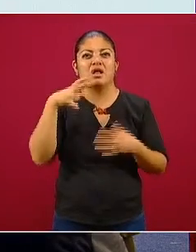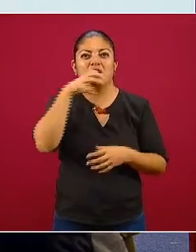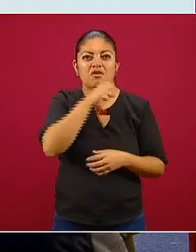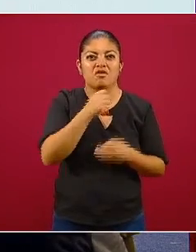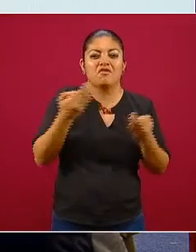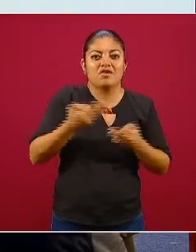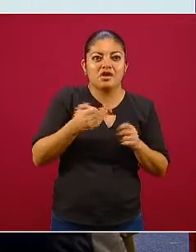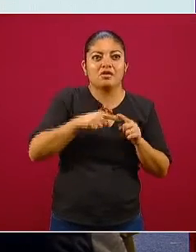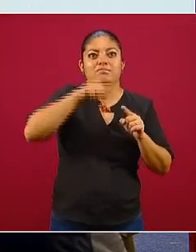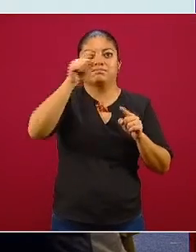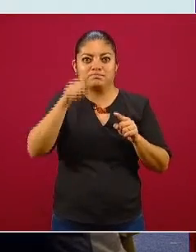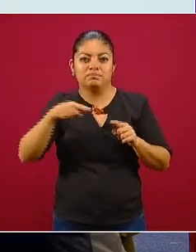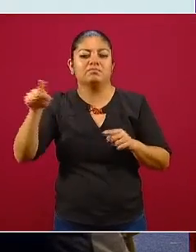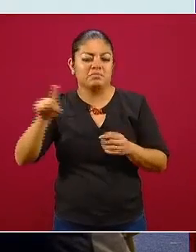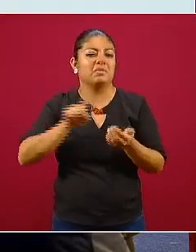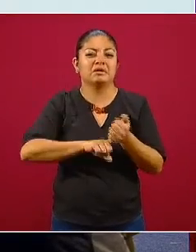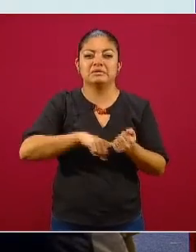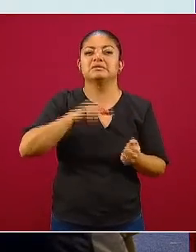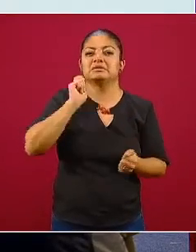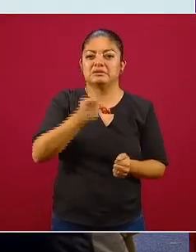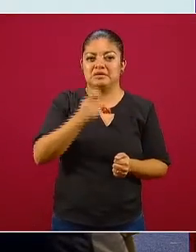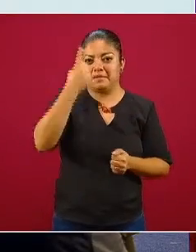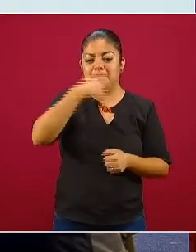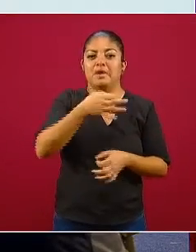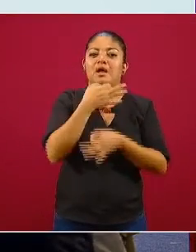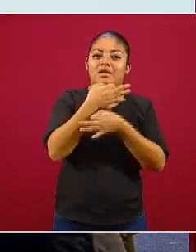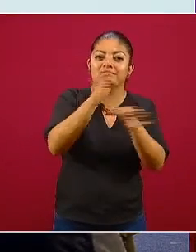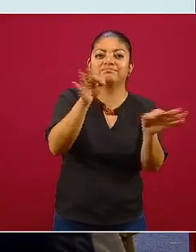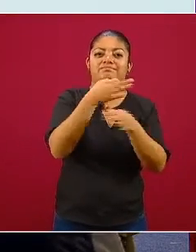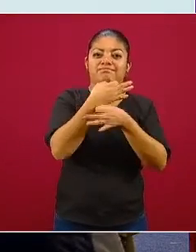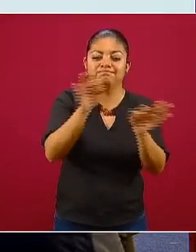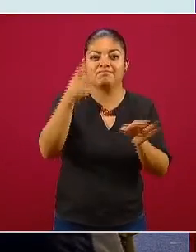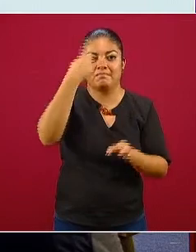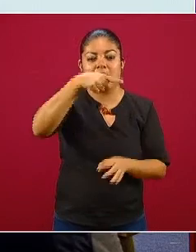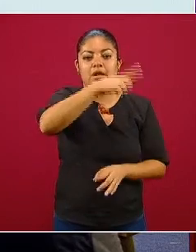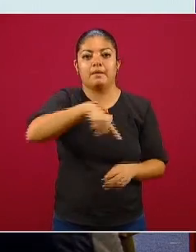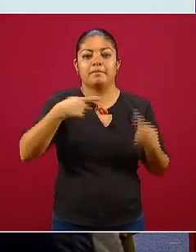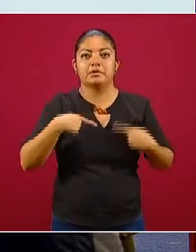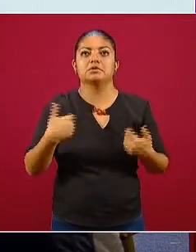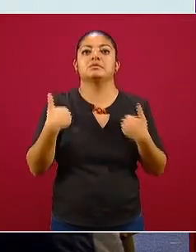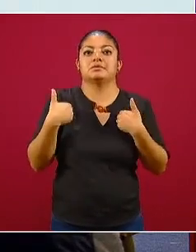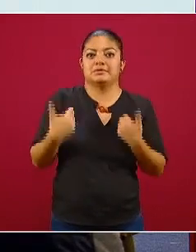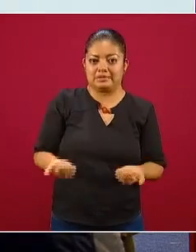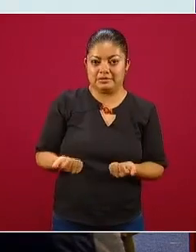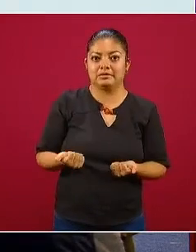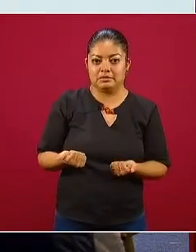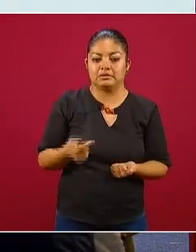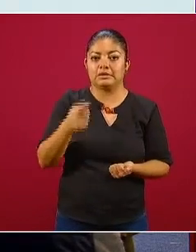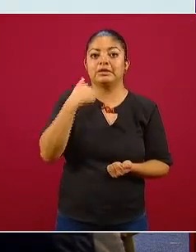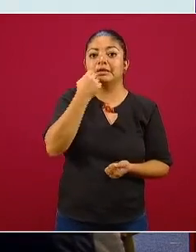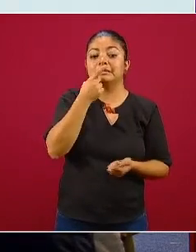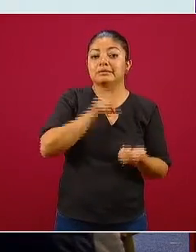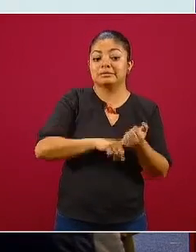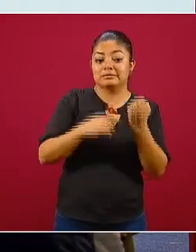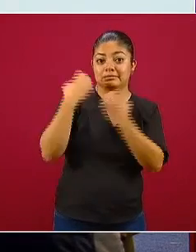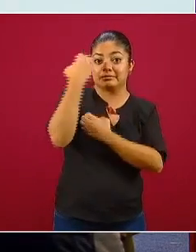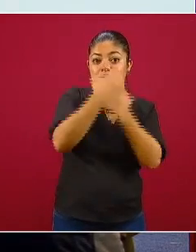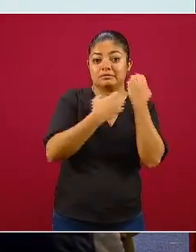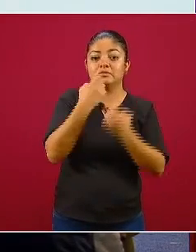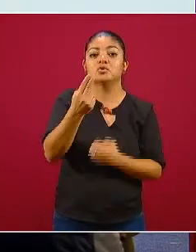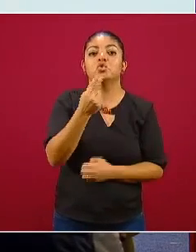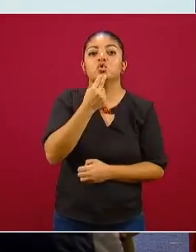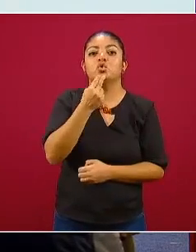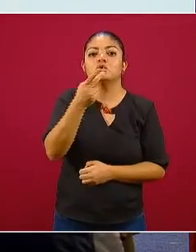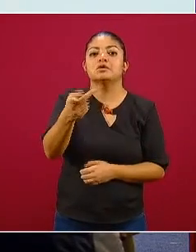múltiples actividades de interés público se evalúan anticipadamente utilizando este tipo de